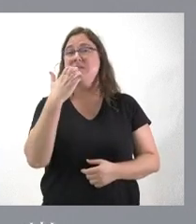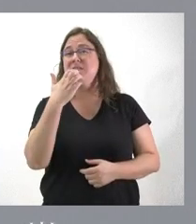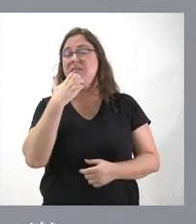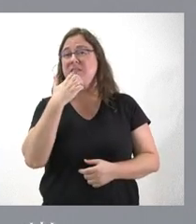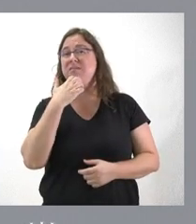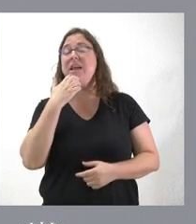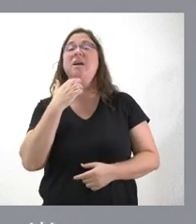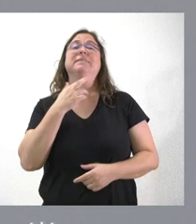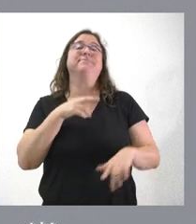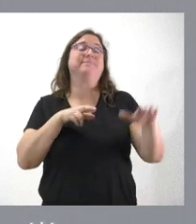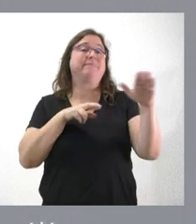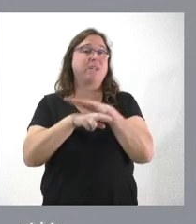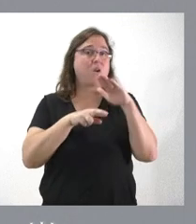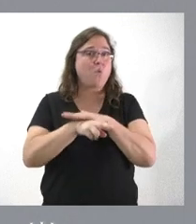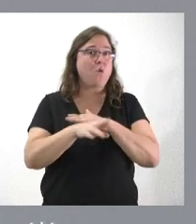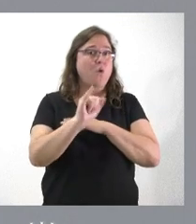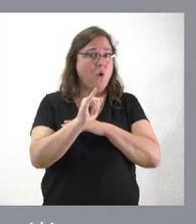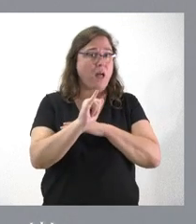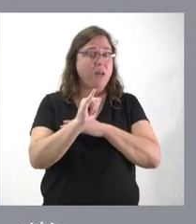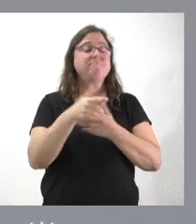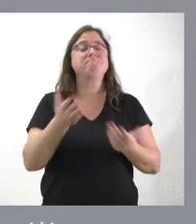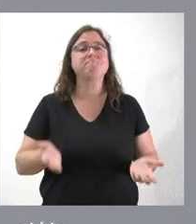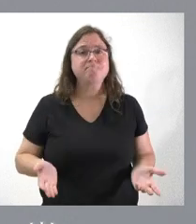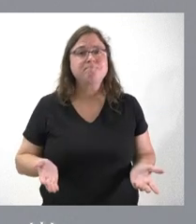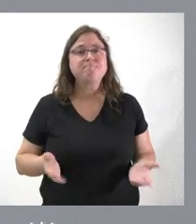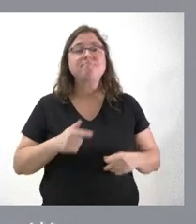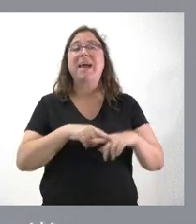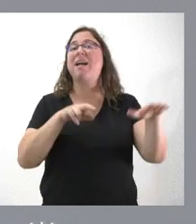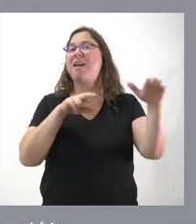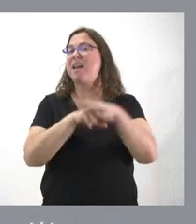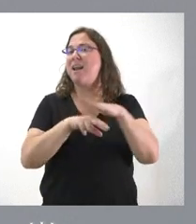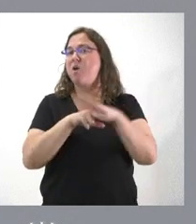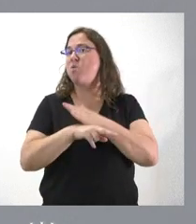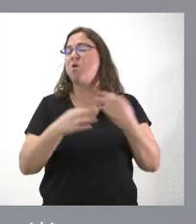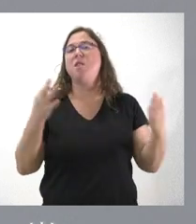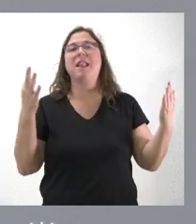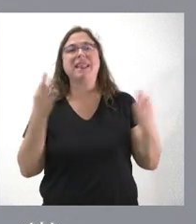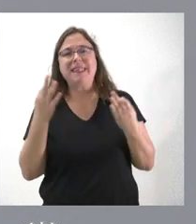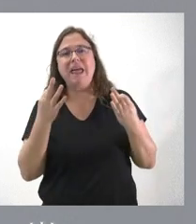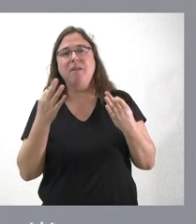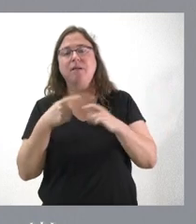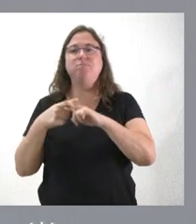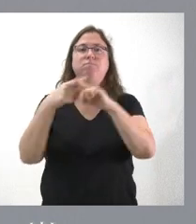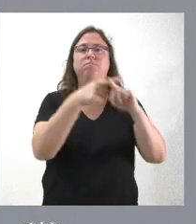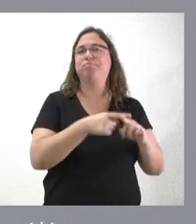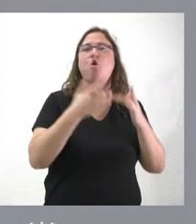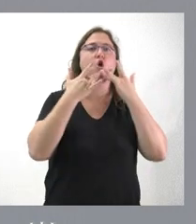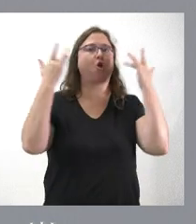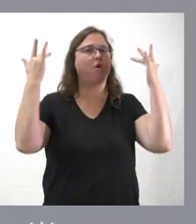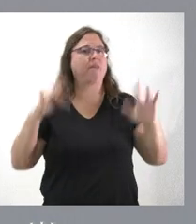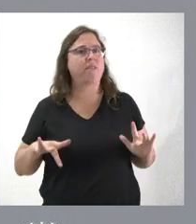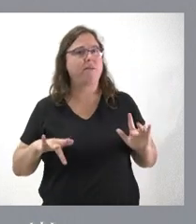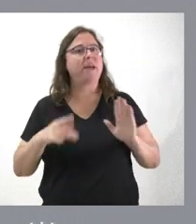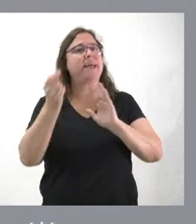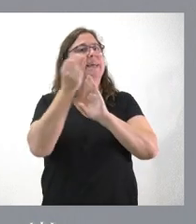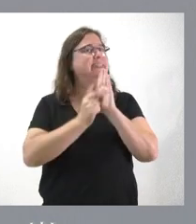encima de la mesa para algo, ese recurso se tiene que distribuir de una forma objetiva, con un criterio